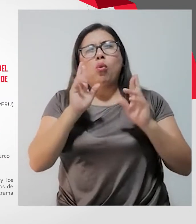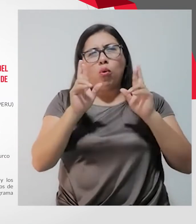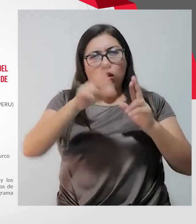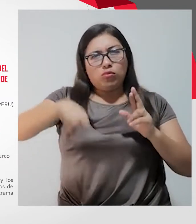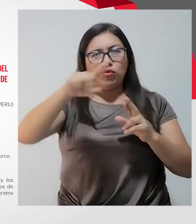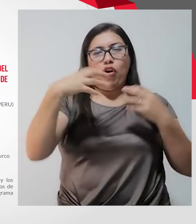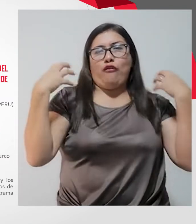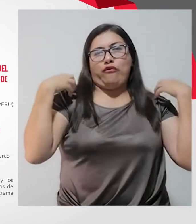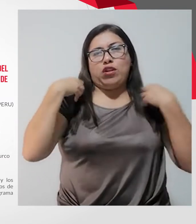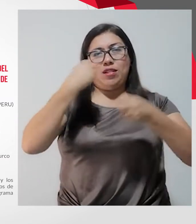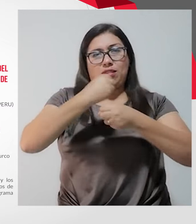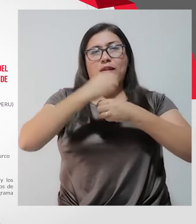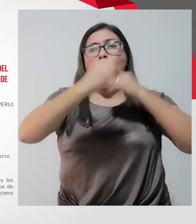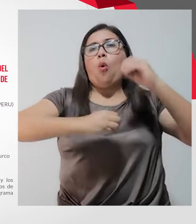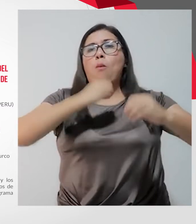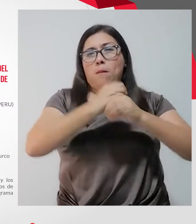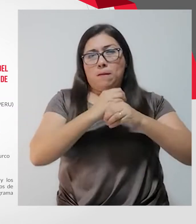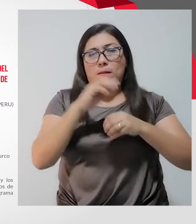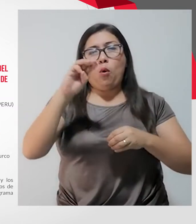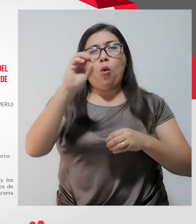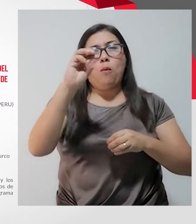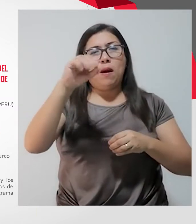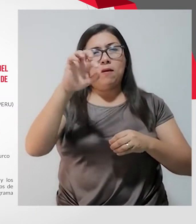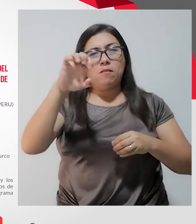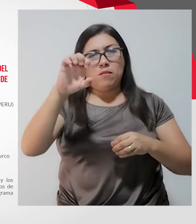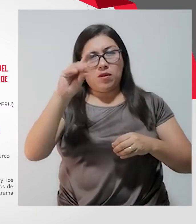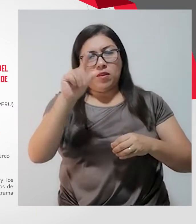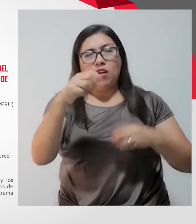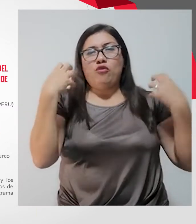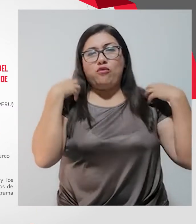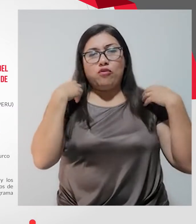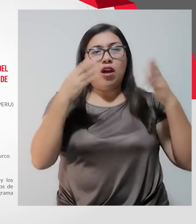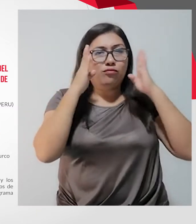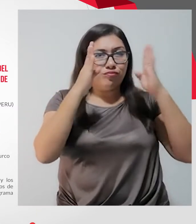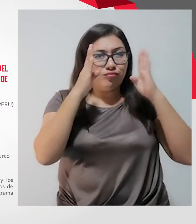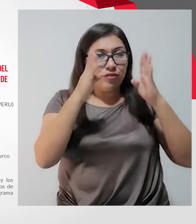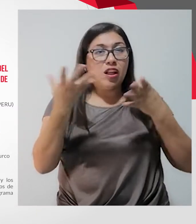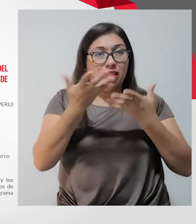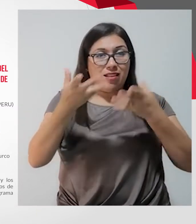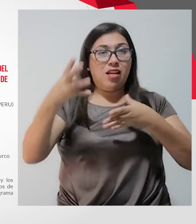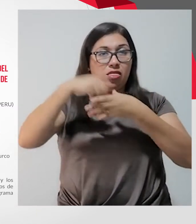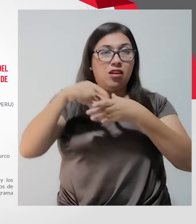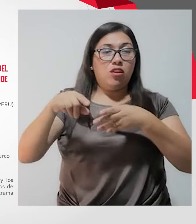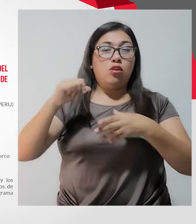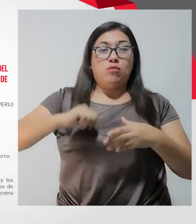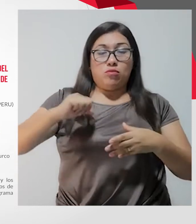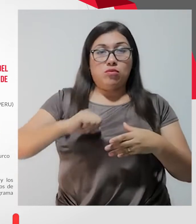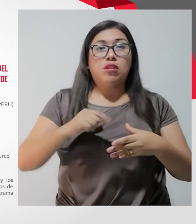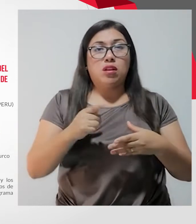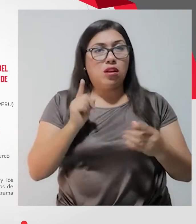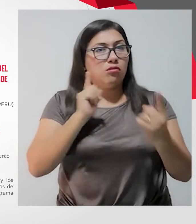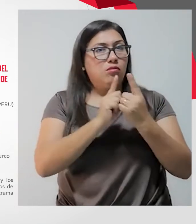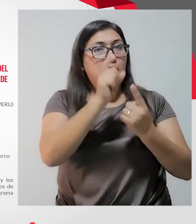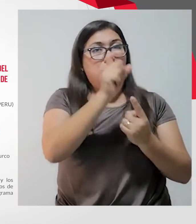Somapep a nivel nacional, en las oficinas municipales de atención a la persona con discapacidad, porque